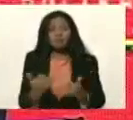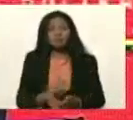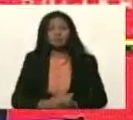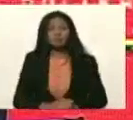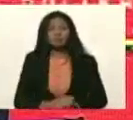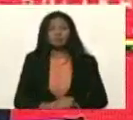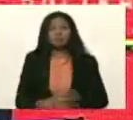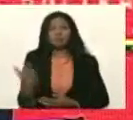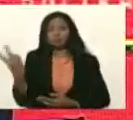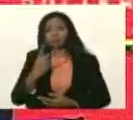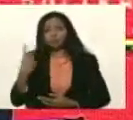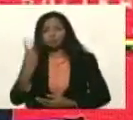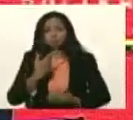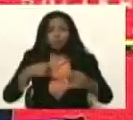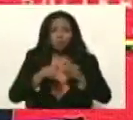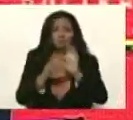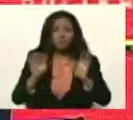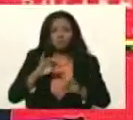mutuamente,